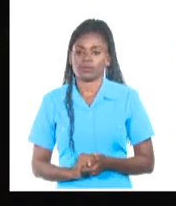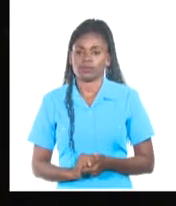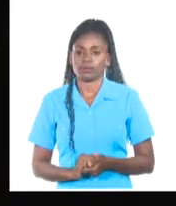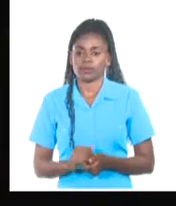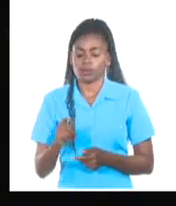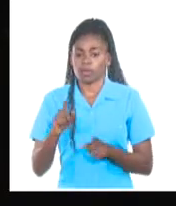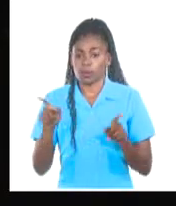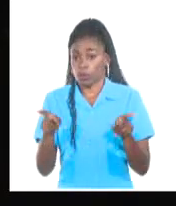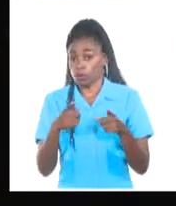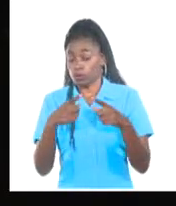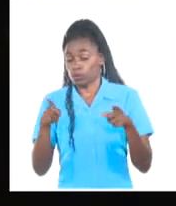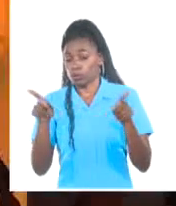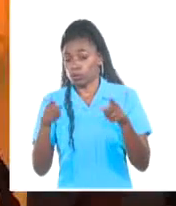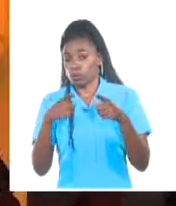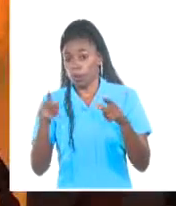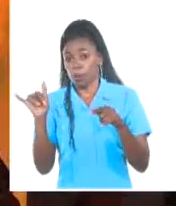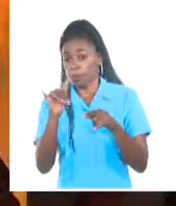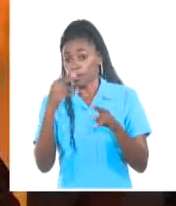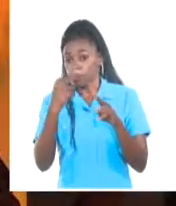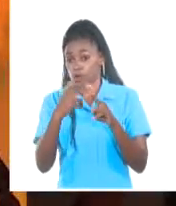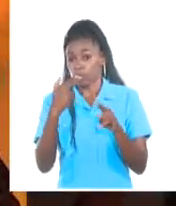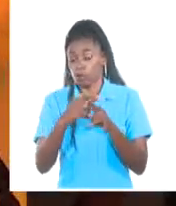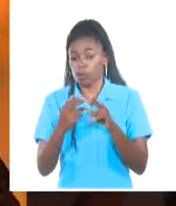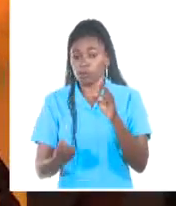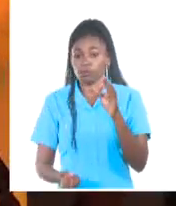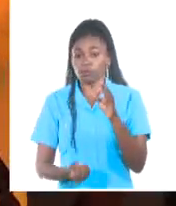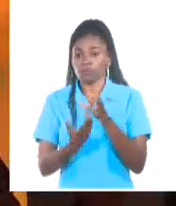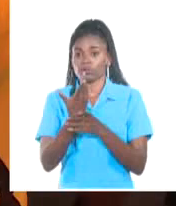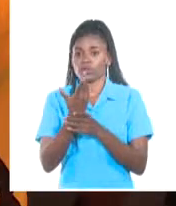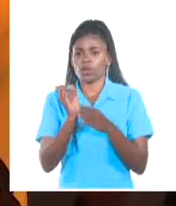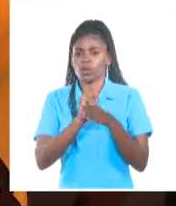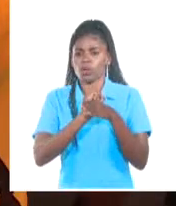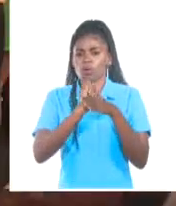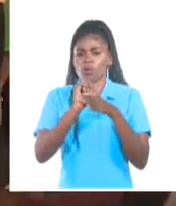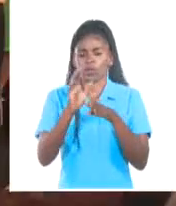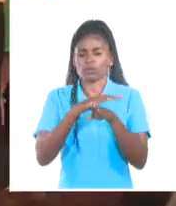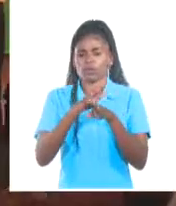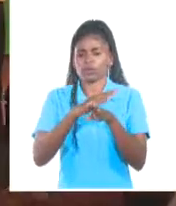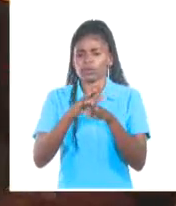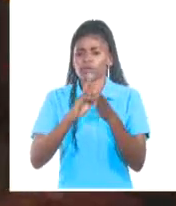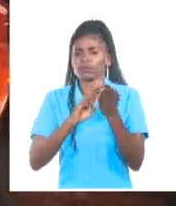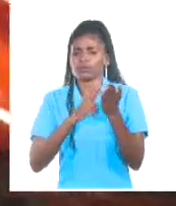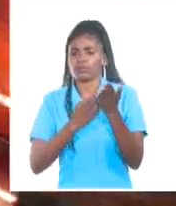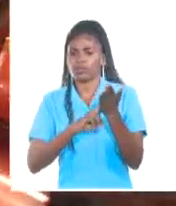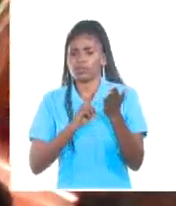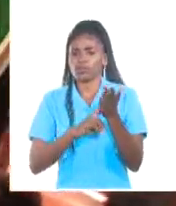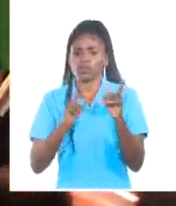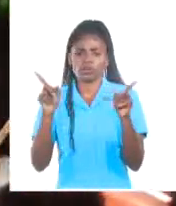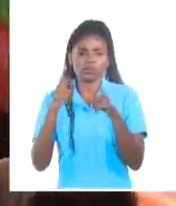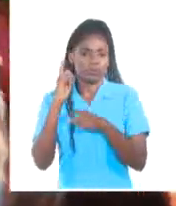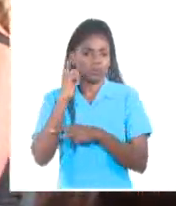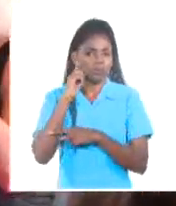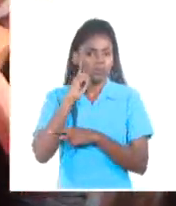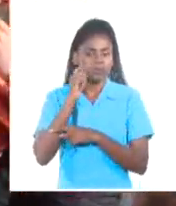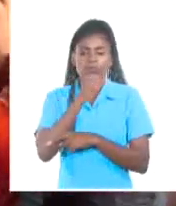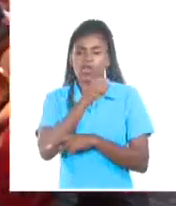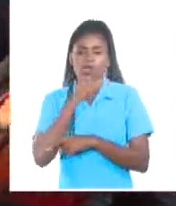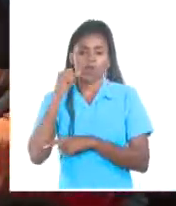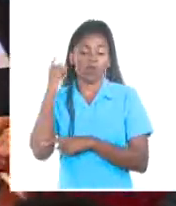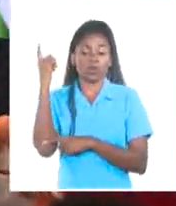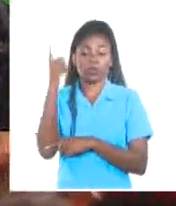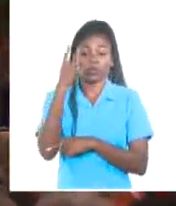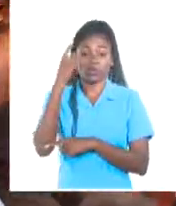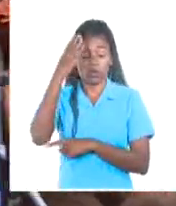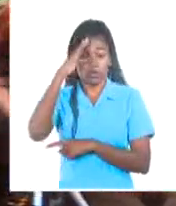concierto bajo ese nombre, José María Vitier estrenó la obra con las interpretaciones de la Orquesta de Cámara de La Habana, el Coro Nacional de Cuba,